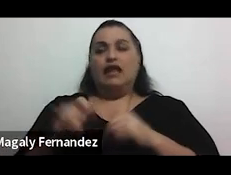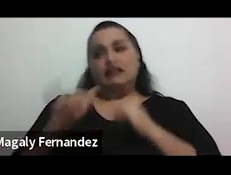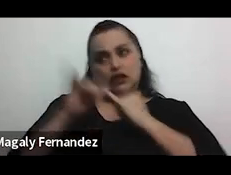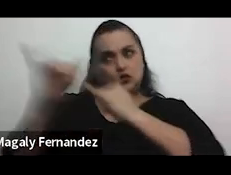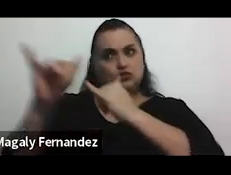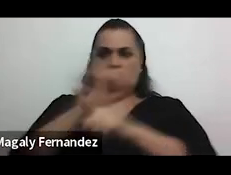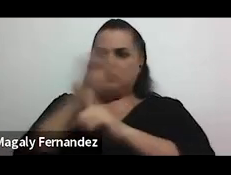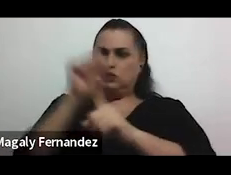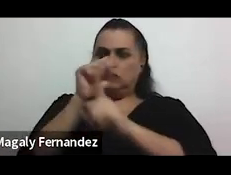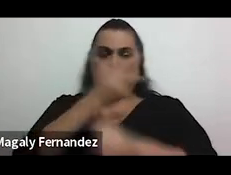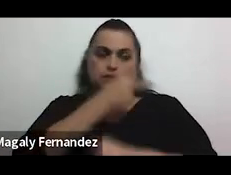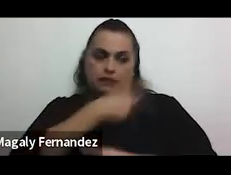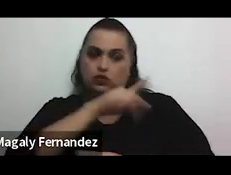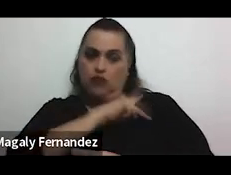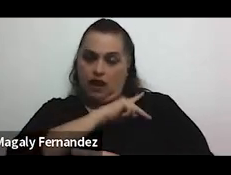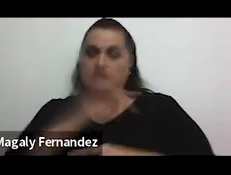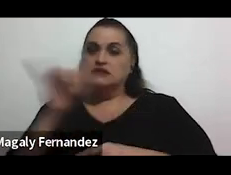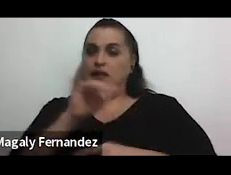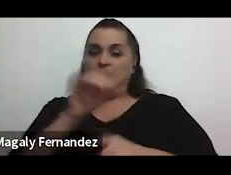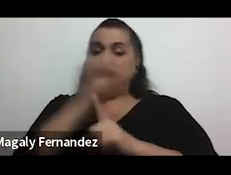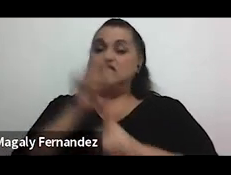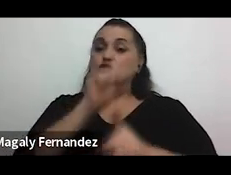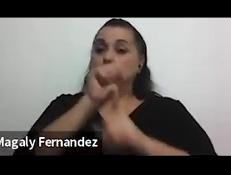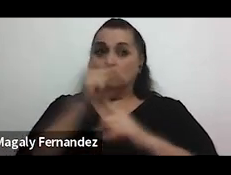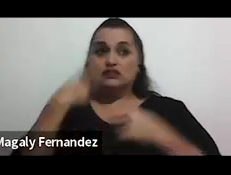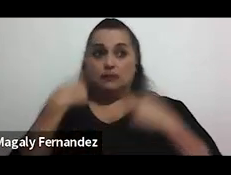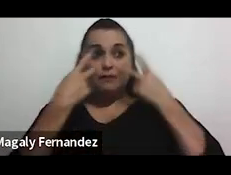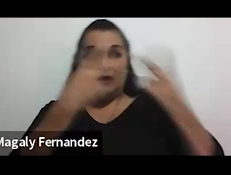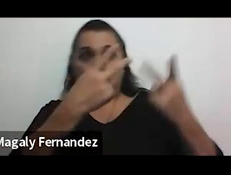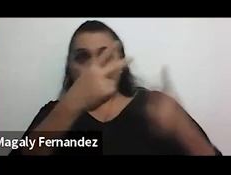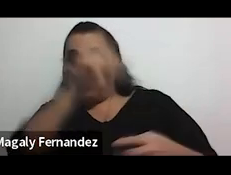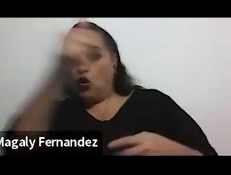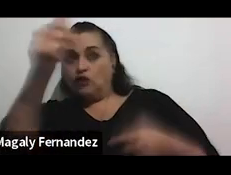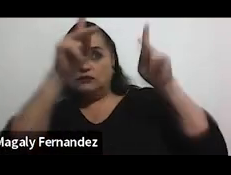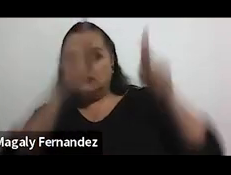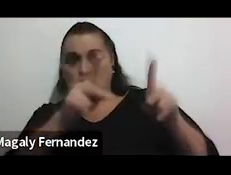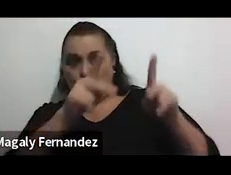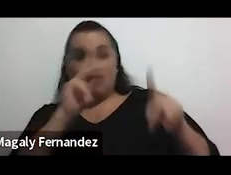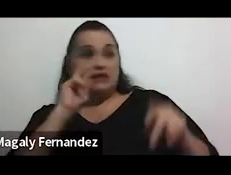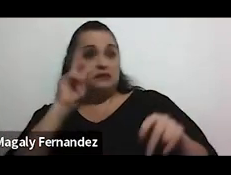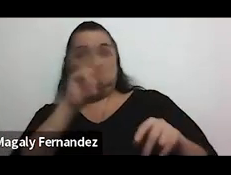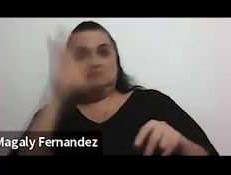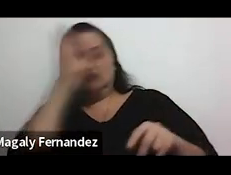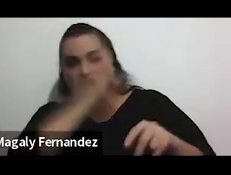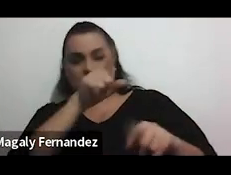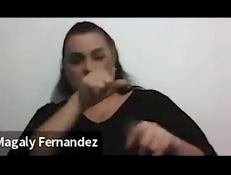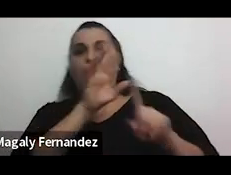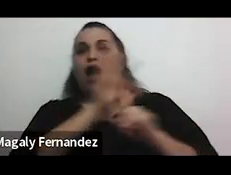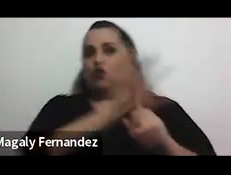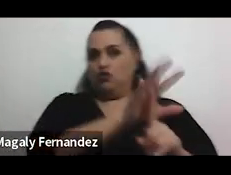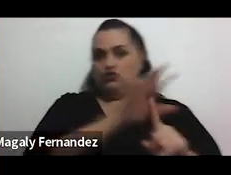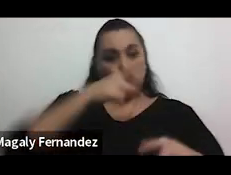situaciones personales o incluso las situaciones que observamos en las que se evidencien manifestaciones de acoso es nuestra